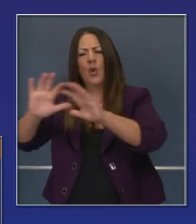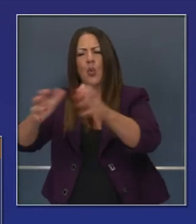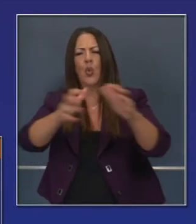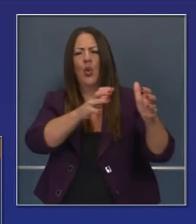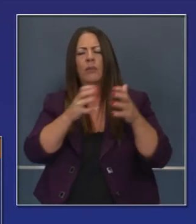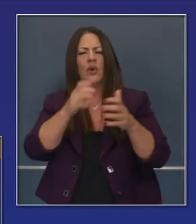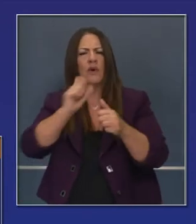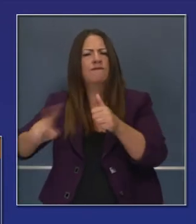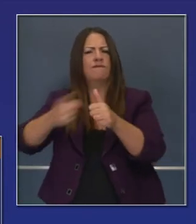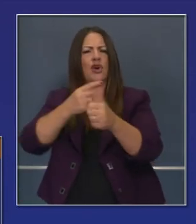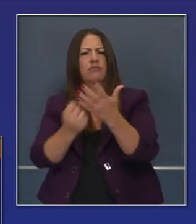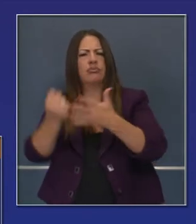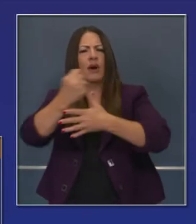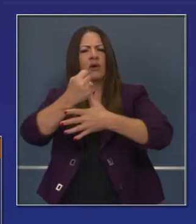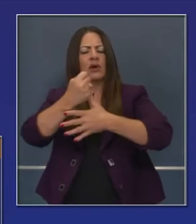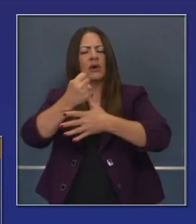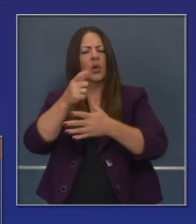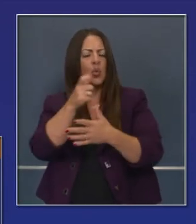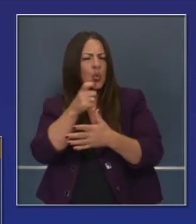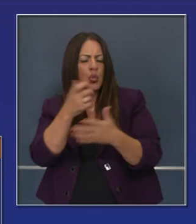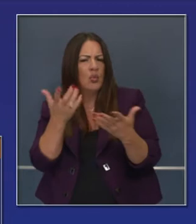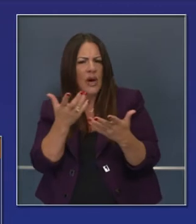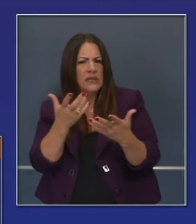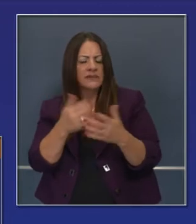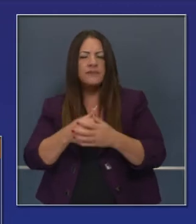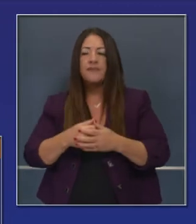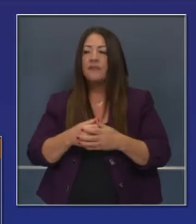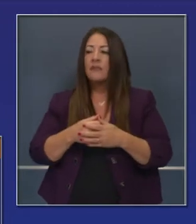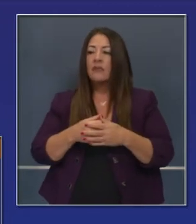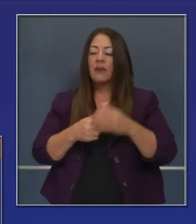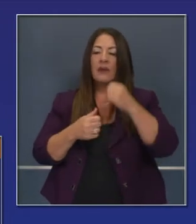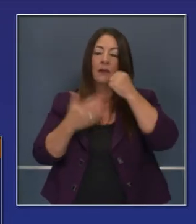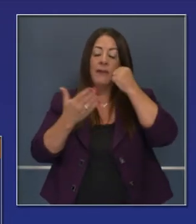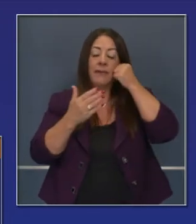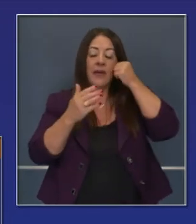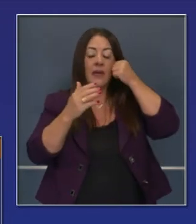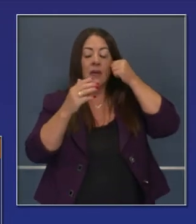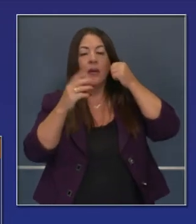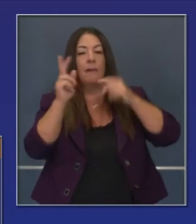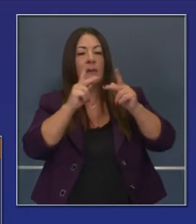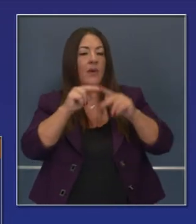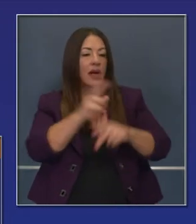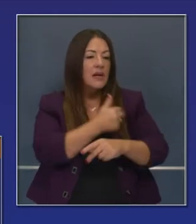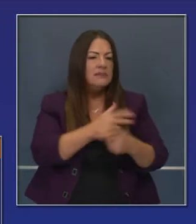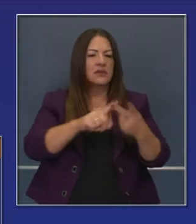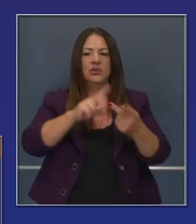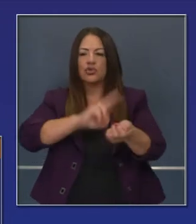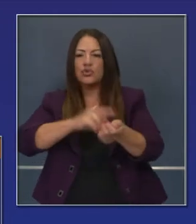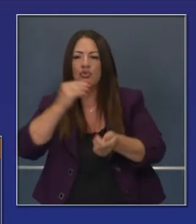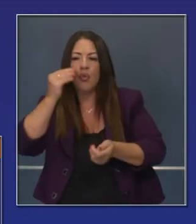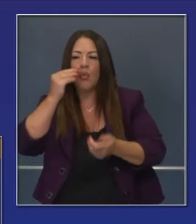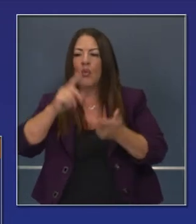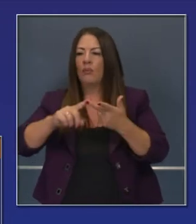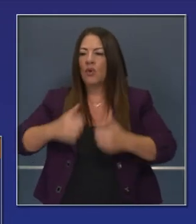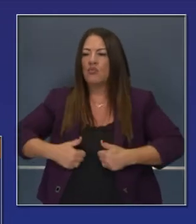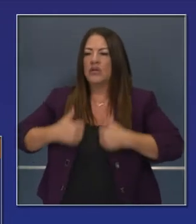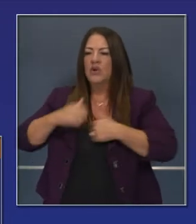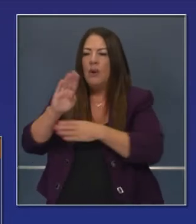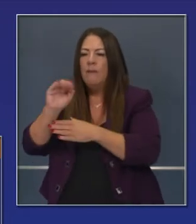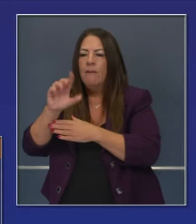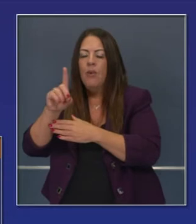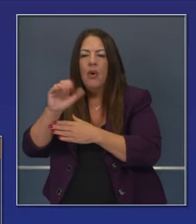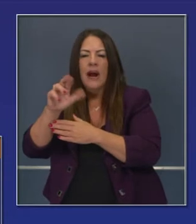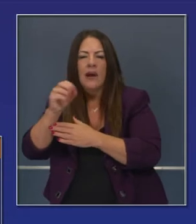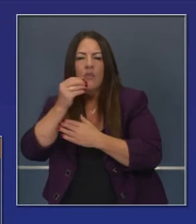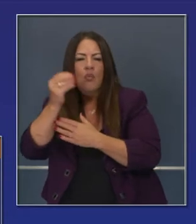para propagar la transmisión de la enfermedad. Para personas que tienen enfermedades coexistentes o lugares donde corren mayor